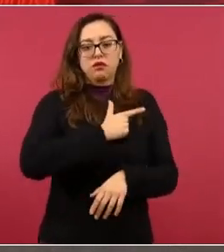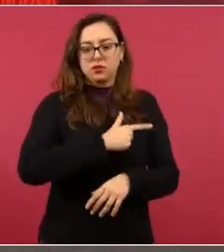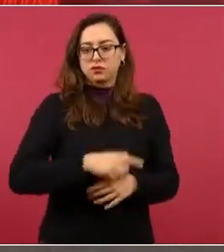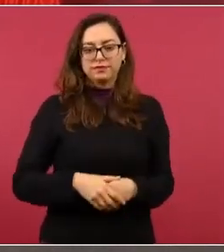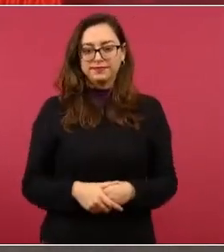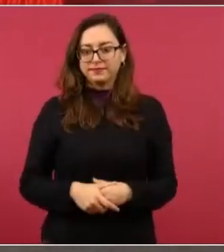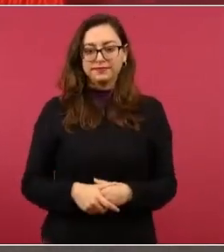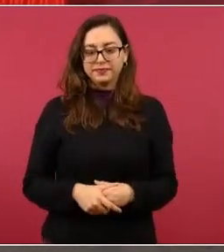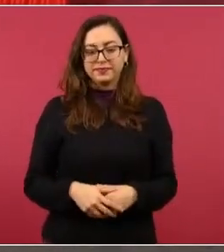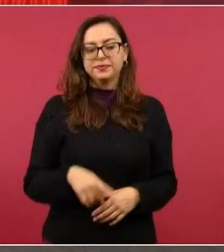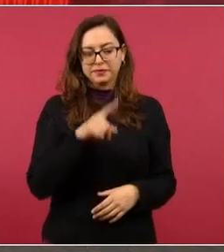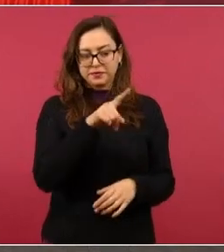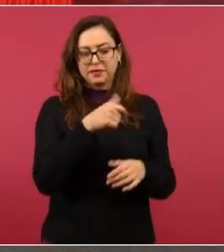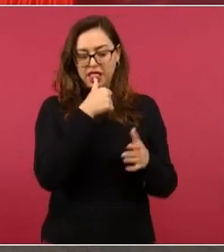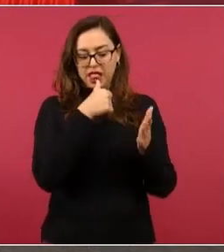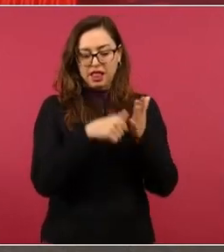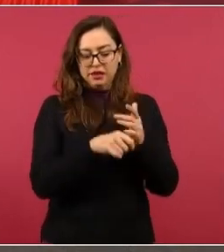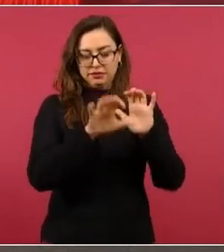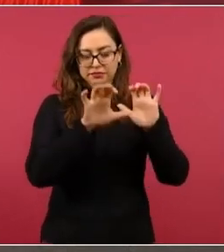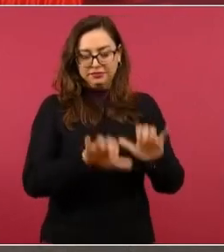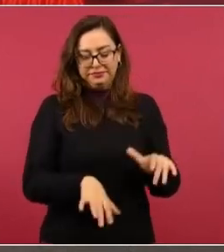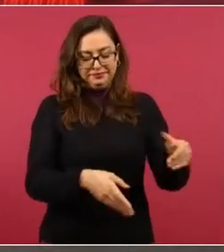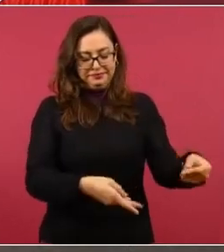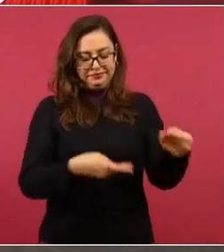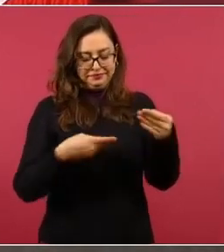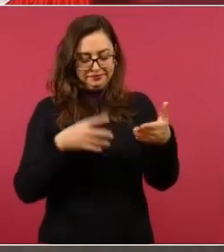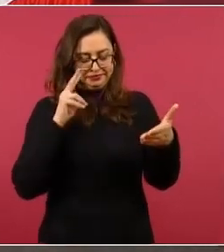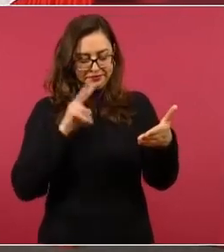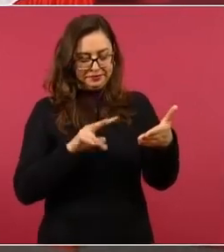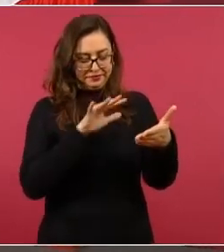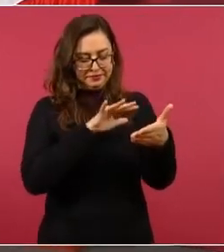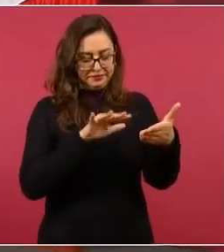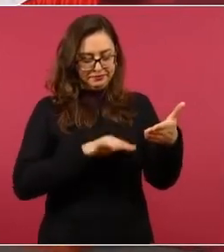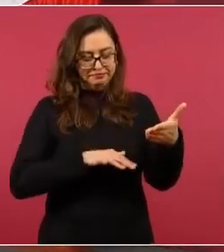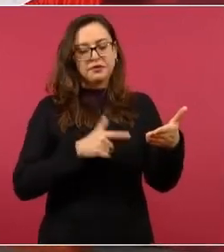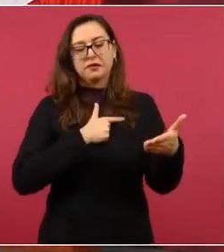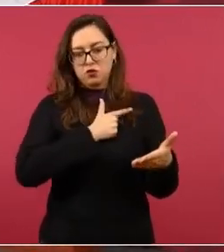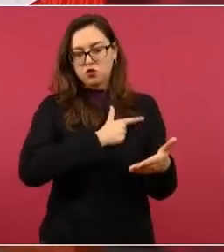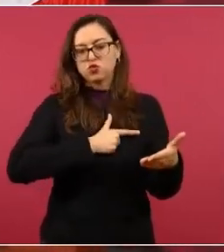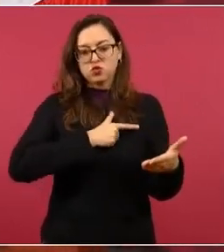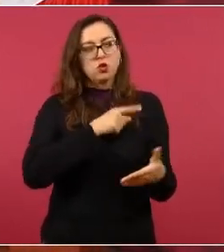Una carta que me envía, que la celebré